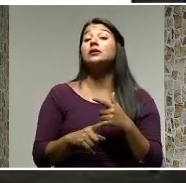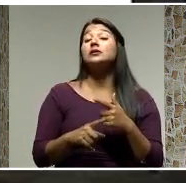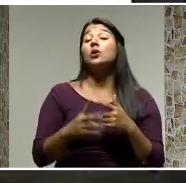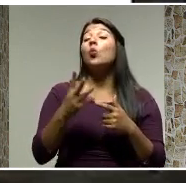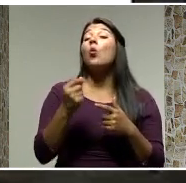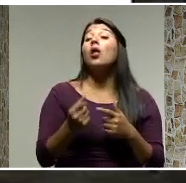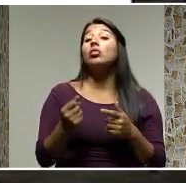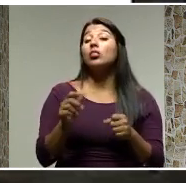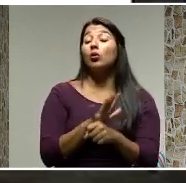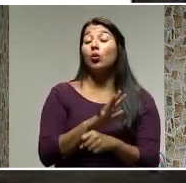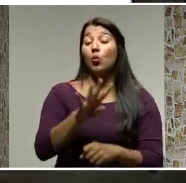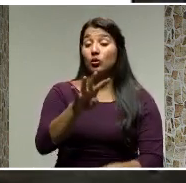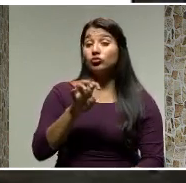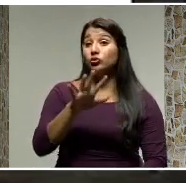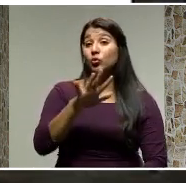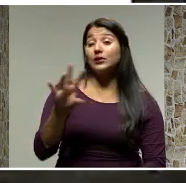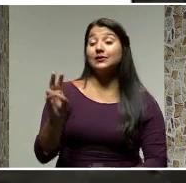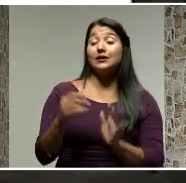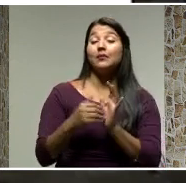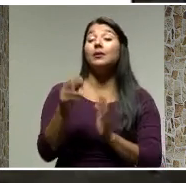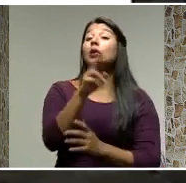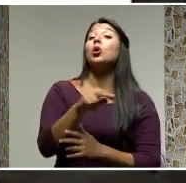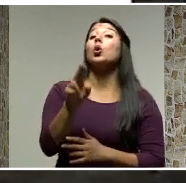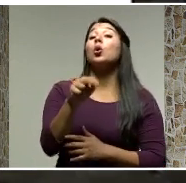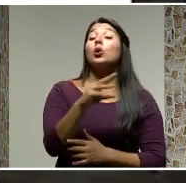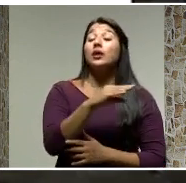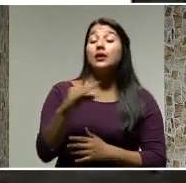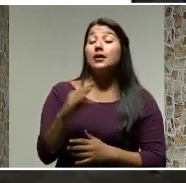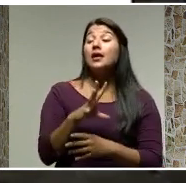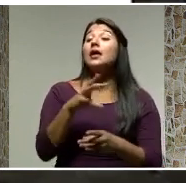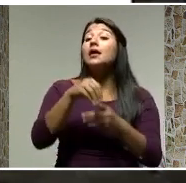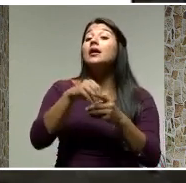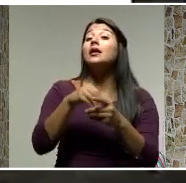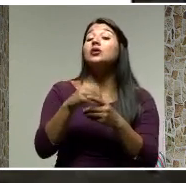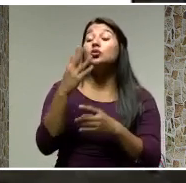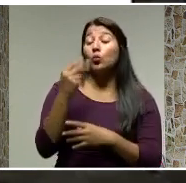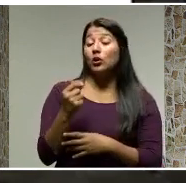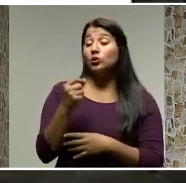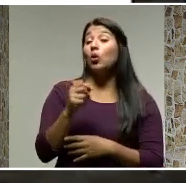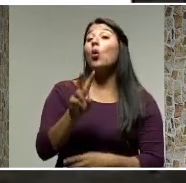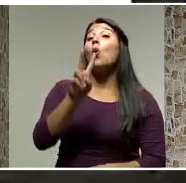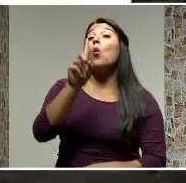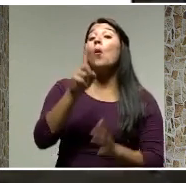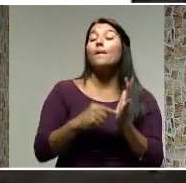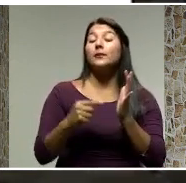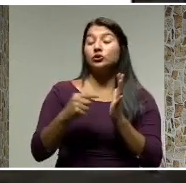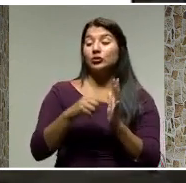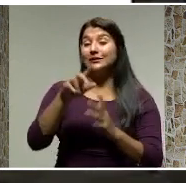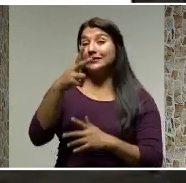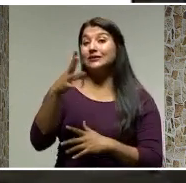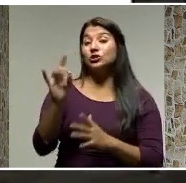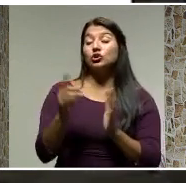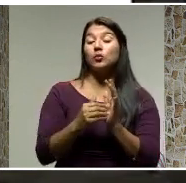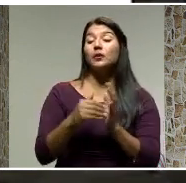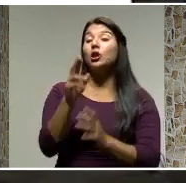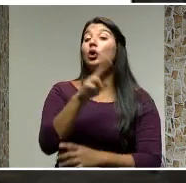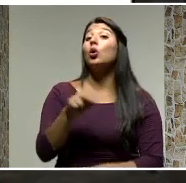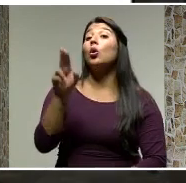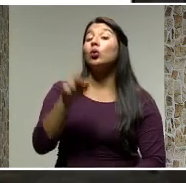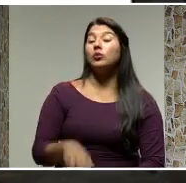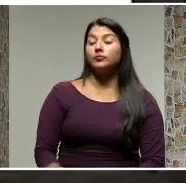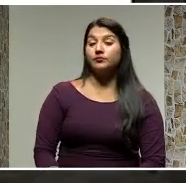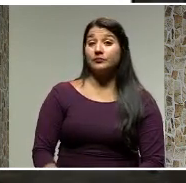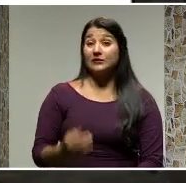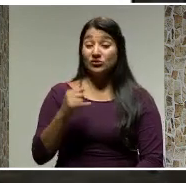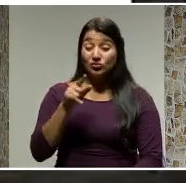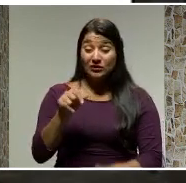457 mil colones y el ingreso del hogar tendría que ser de 1 millón 18 mil colones. Si